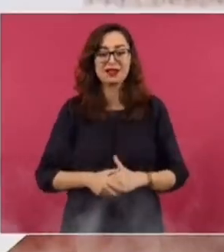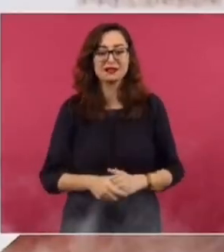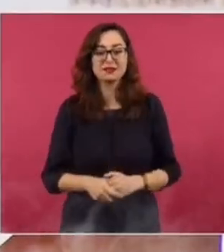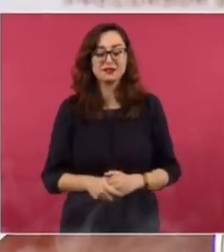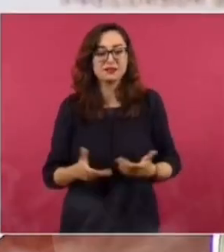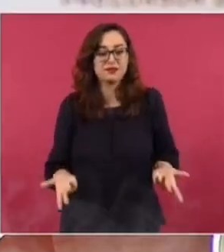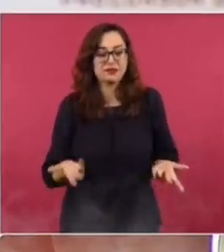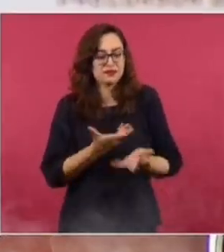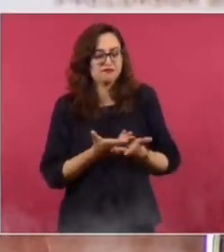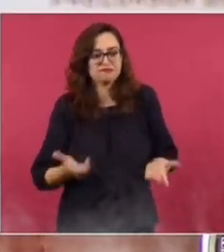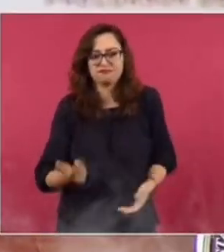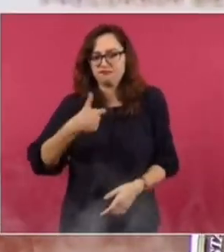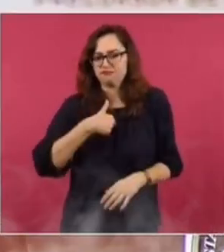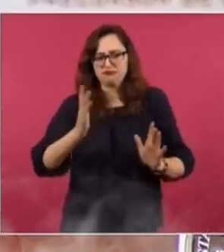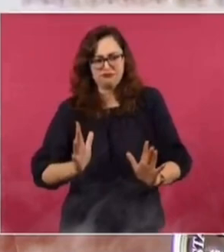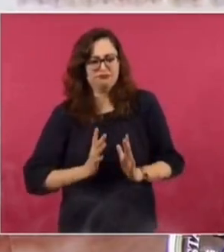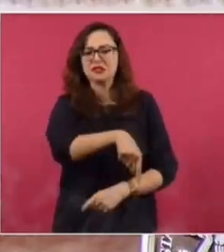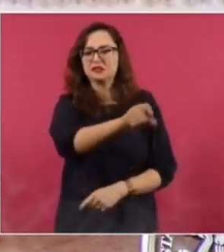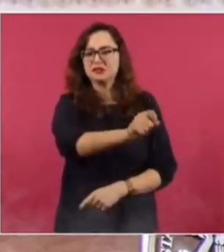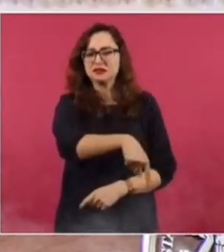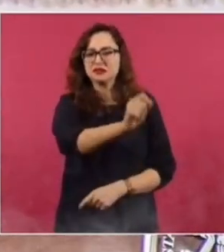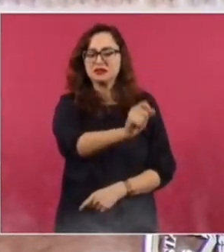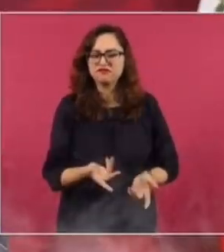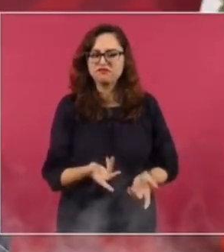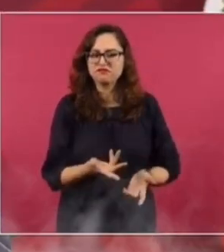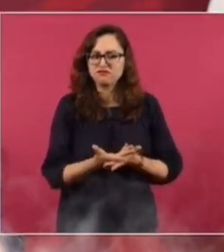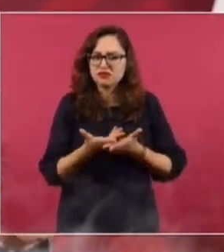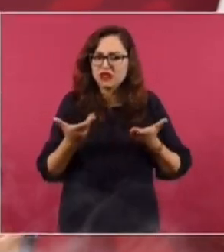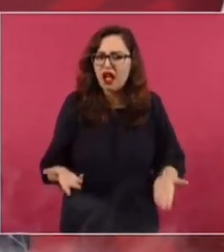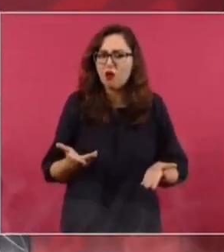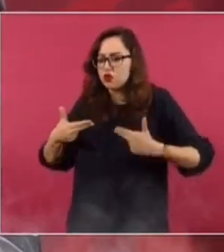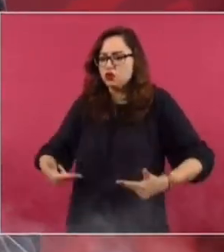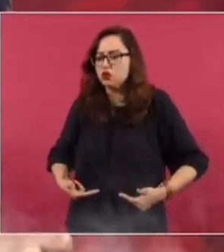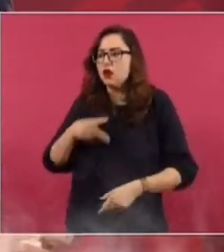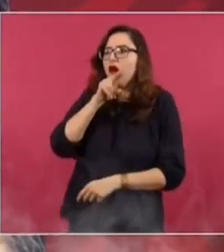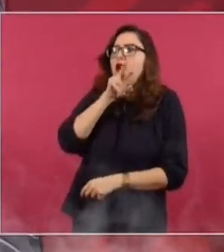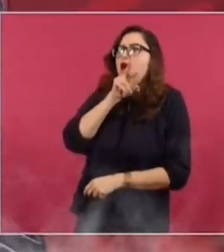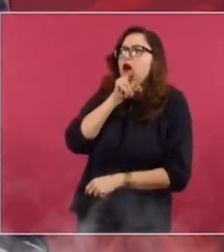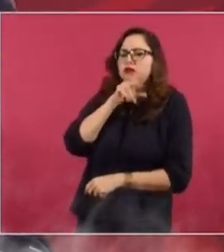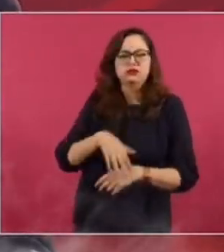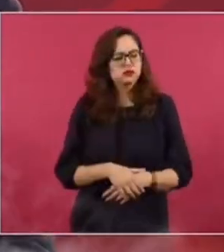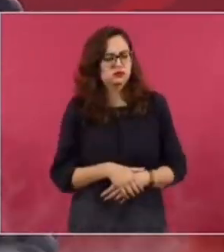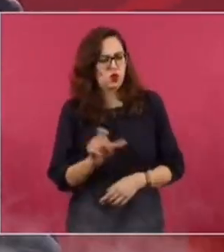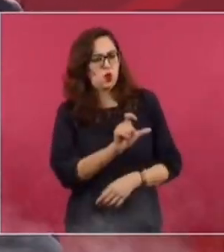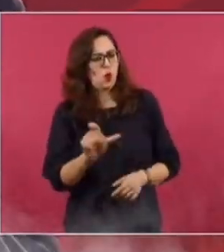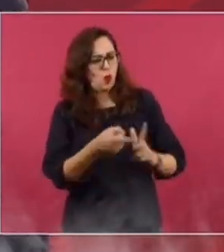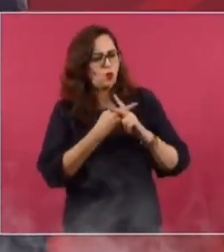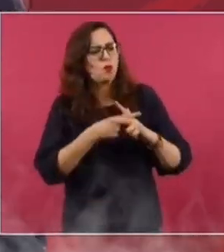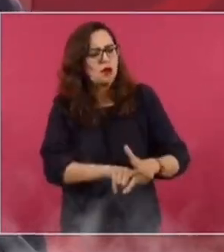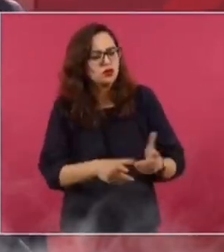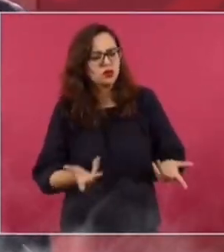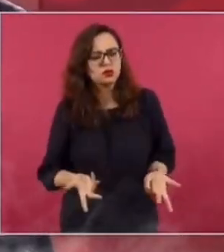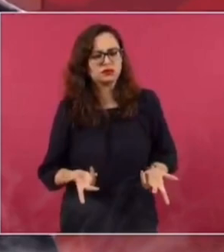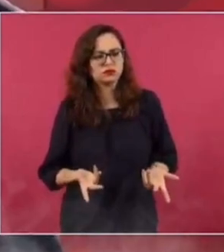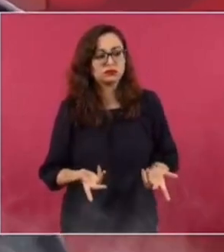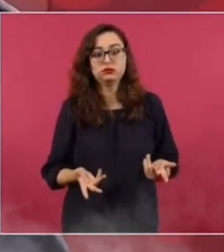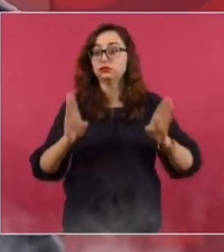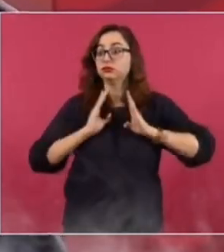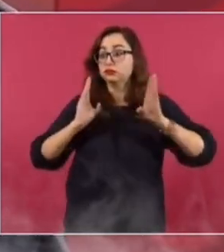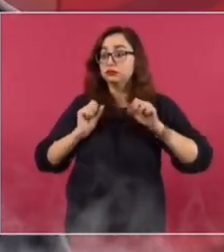conservadores rancios les preocupan los derechos humanos, la militarización? Si hay algo que los